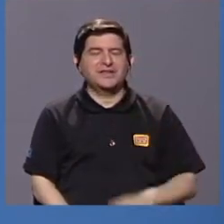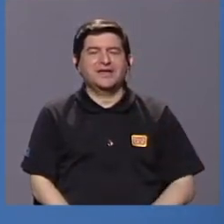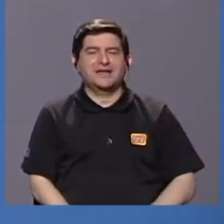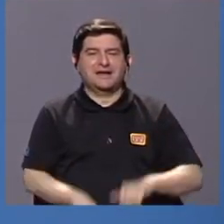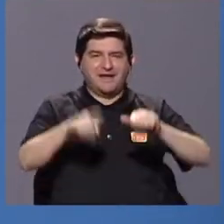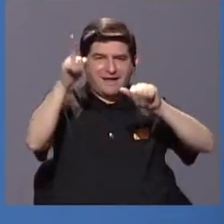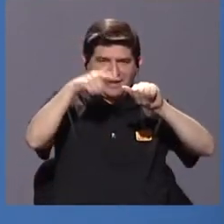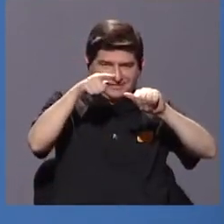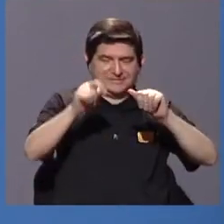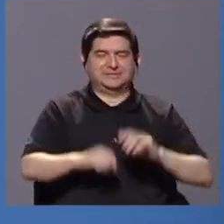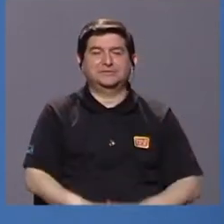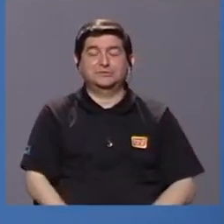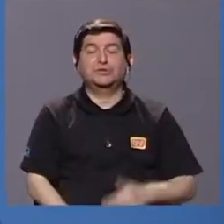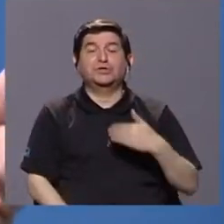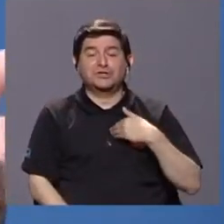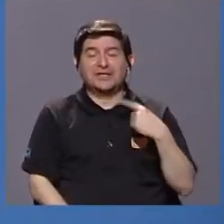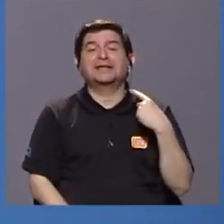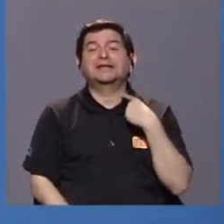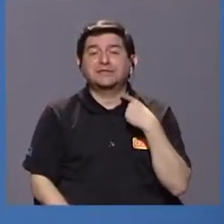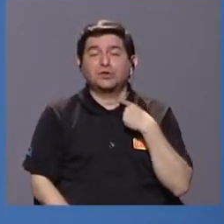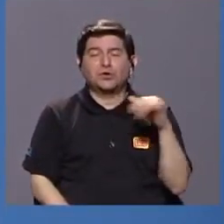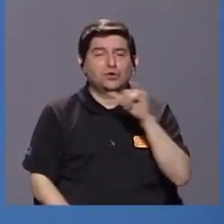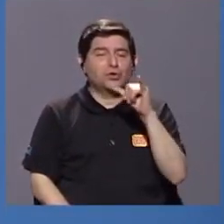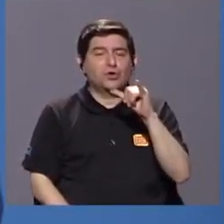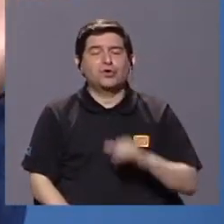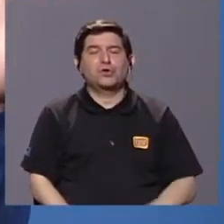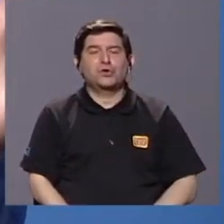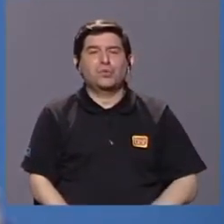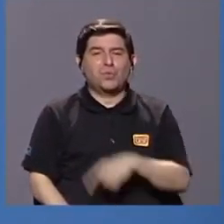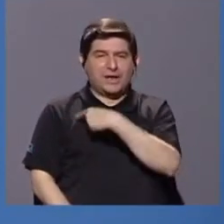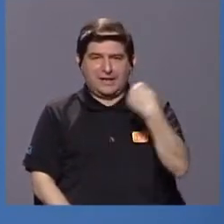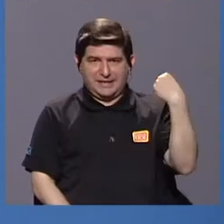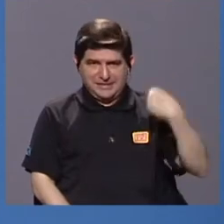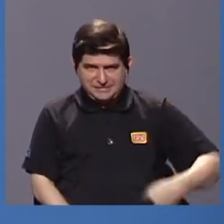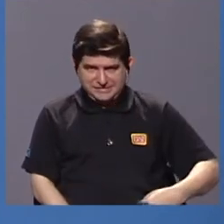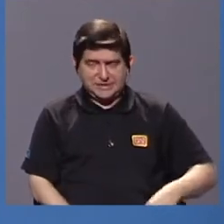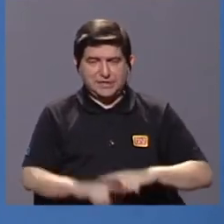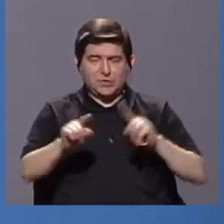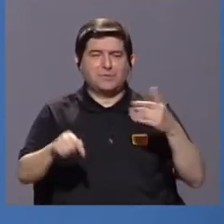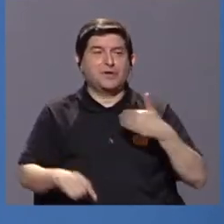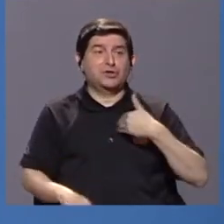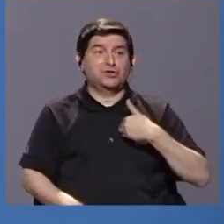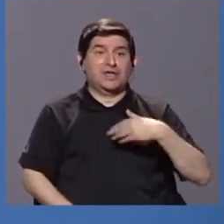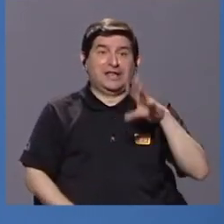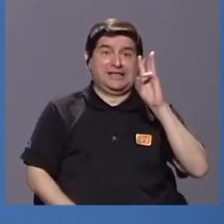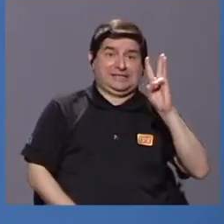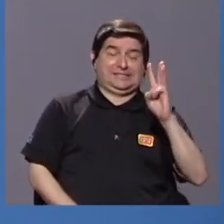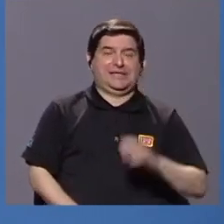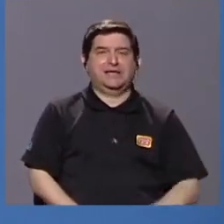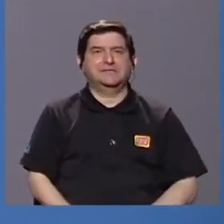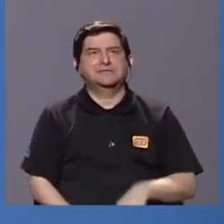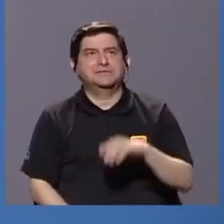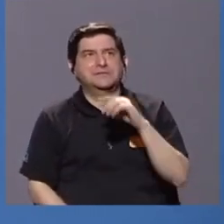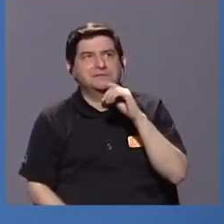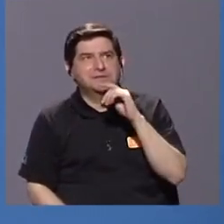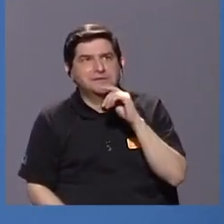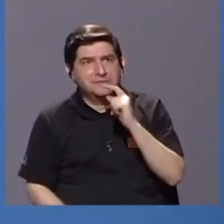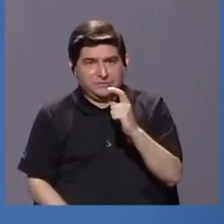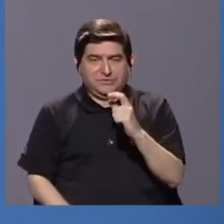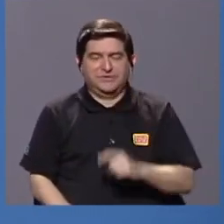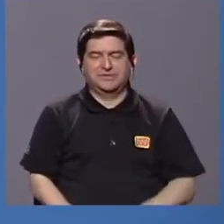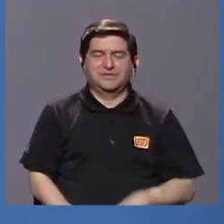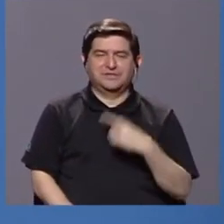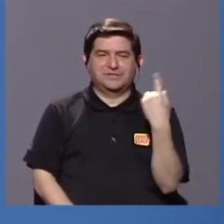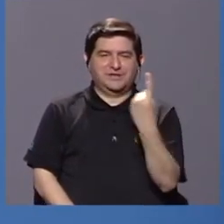tiene tono, es como el chino, ¿verdad? Lo que pasa es que el chino tiene como seis tonos, ¿verdad? El Cabeca, por dicha, solo tiene dos, alto y